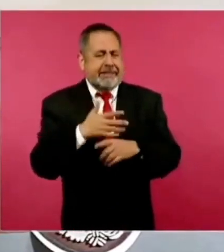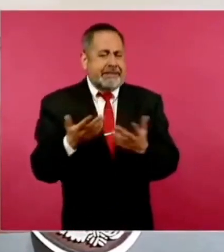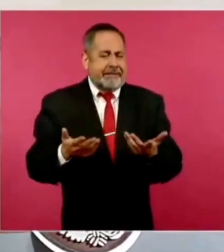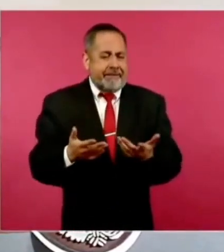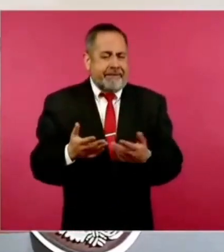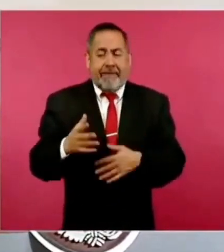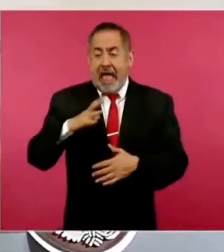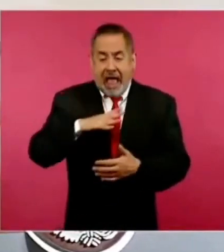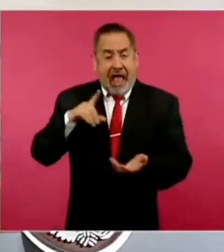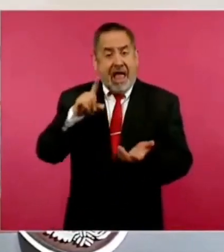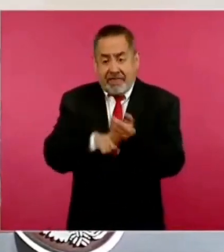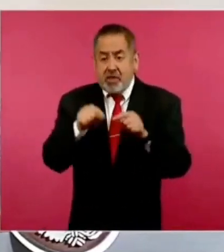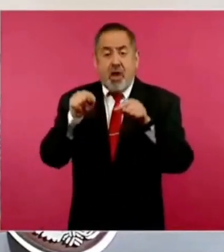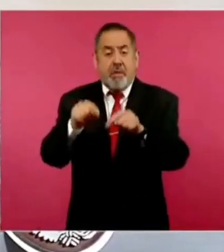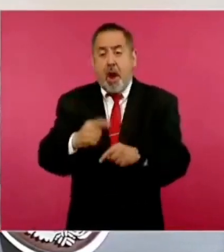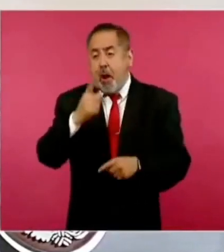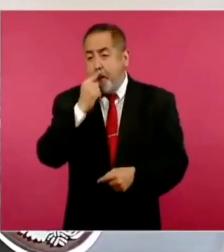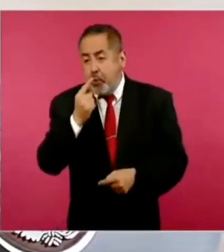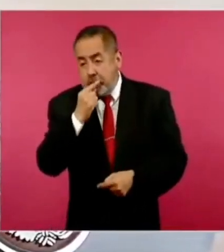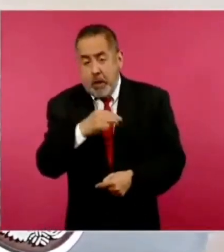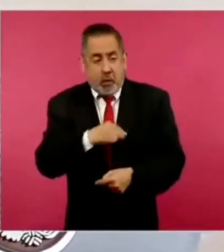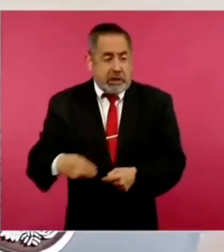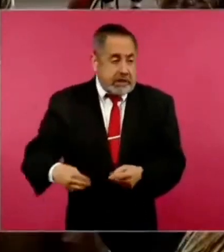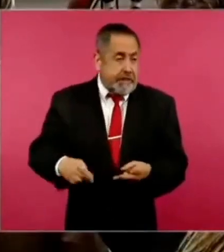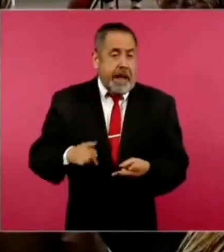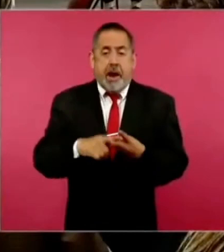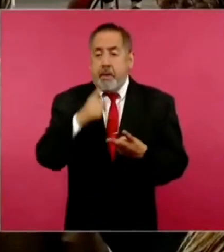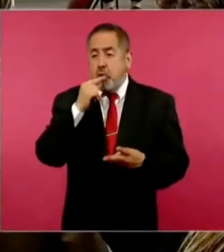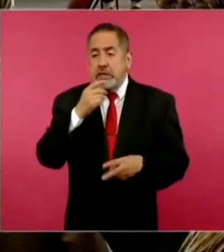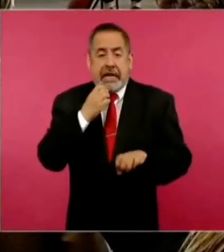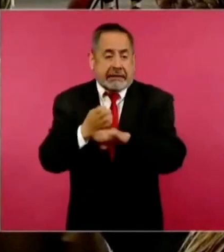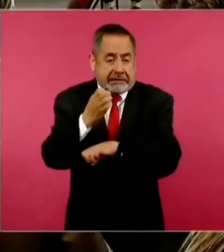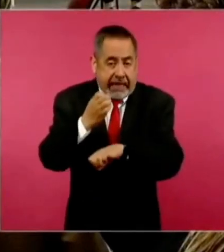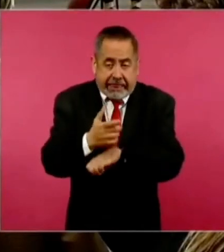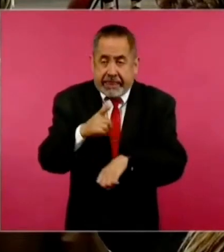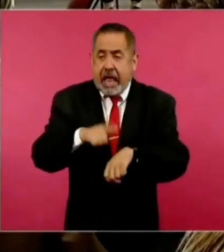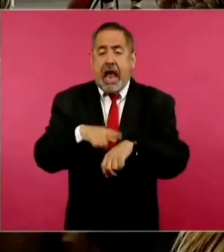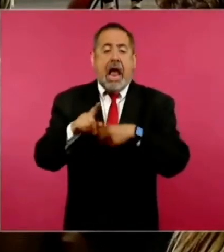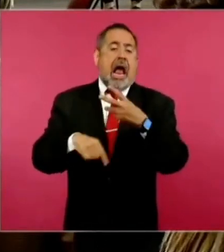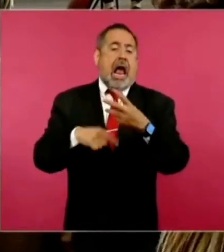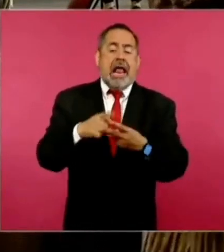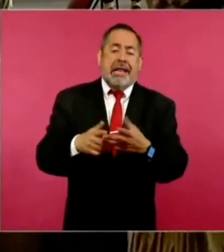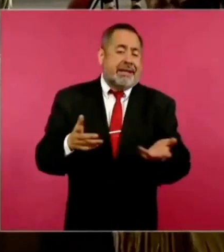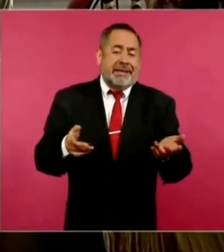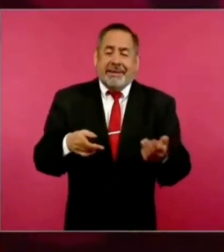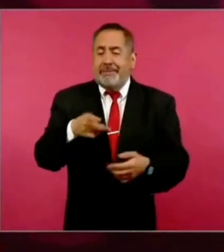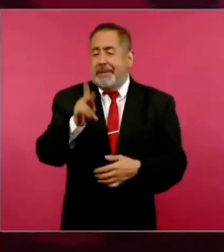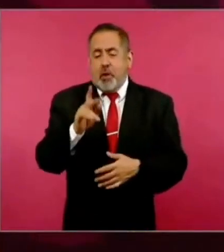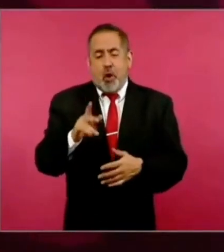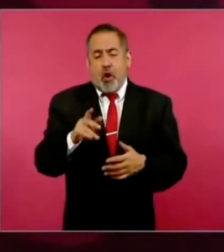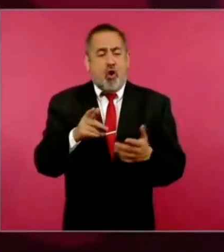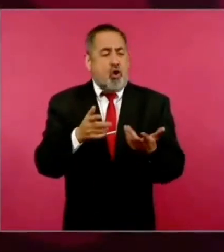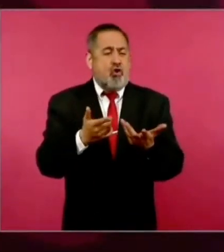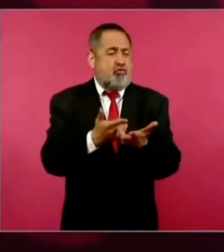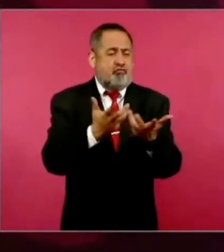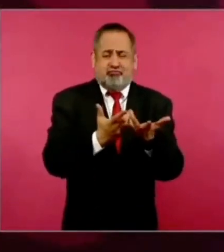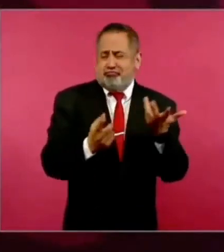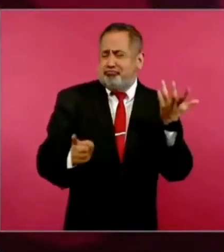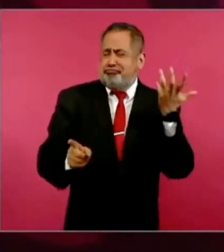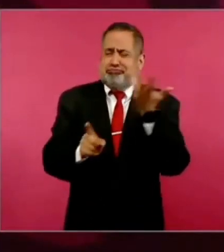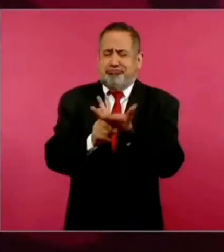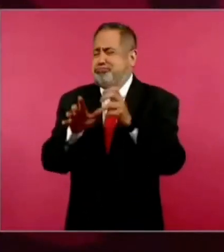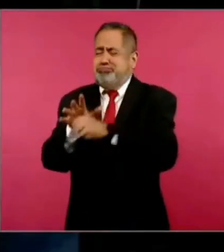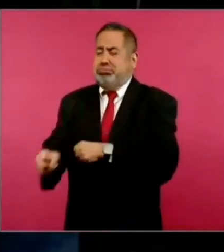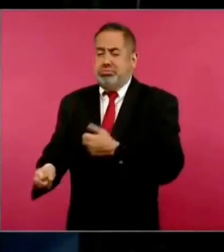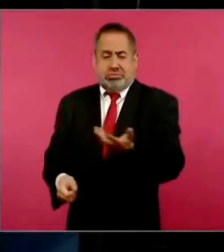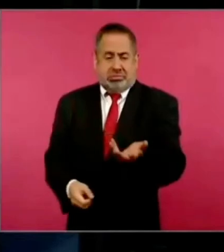policías municipales, estatales, pero el grupo era… O sea, ¿qué ha rebasado la